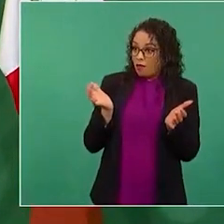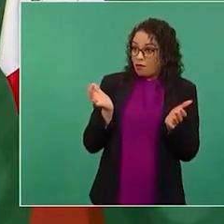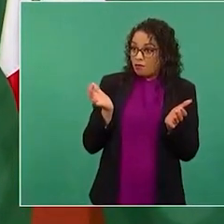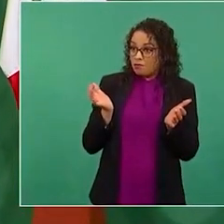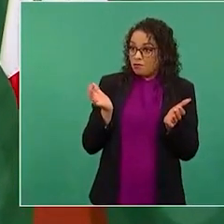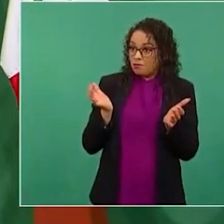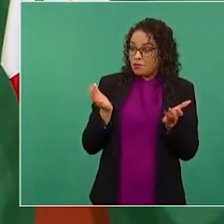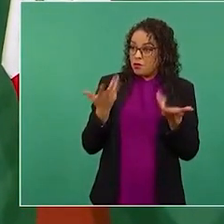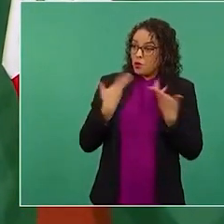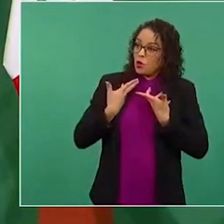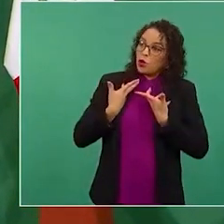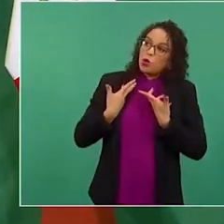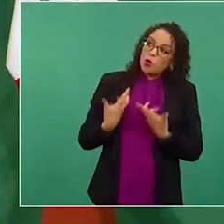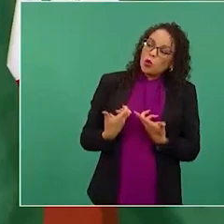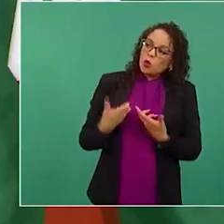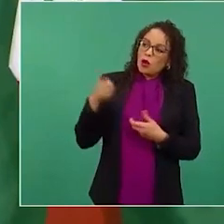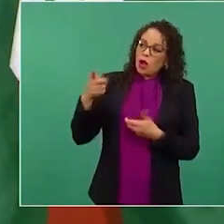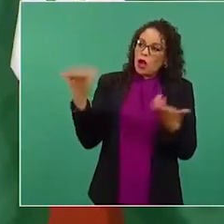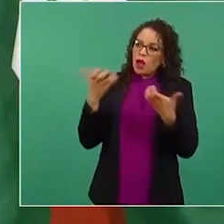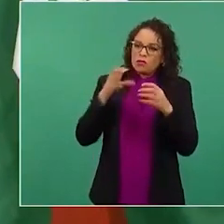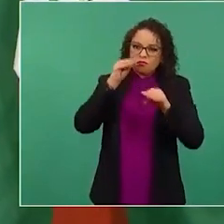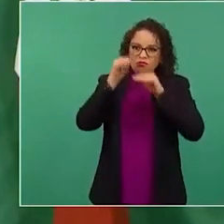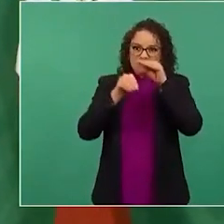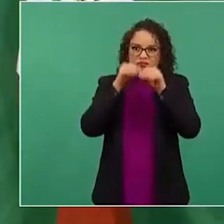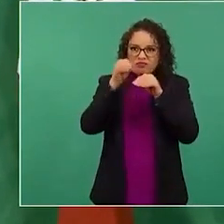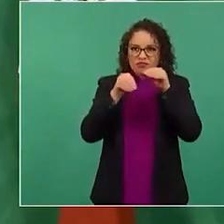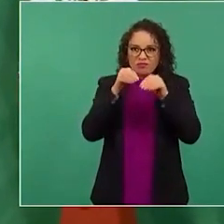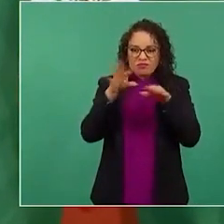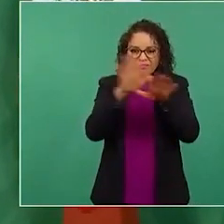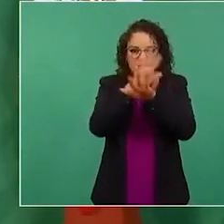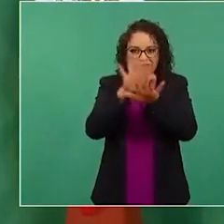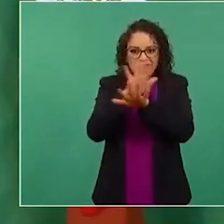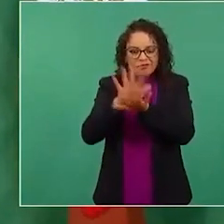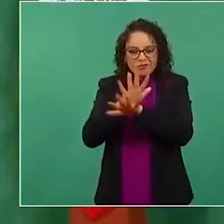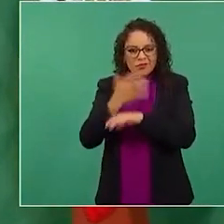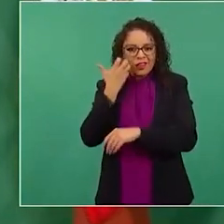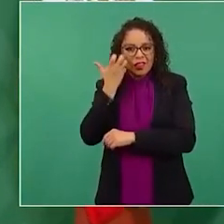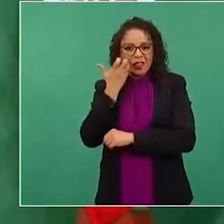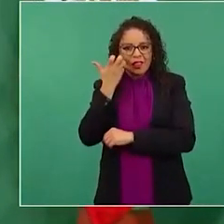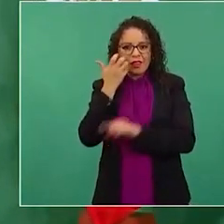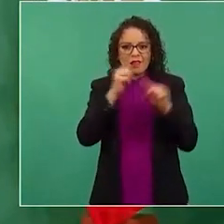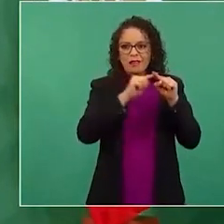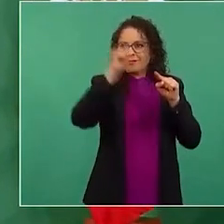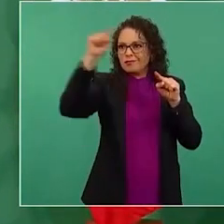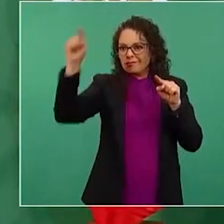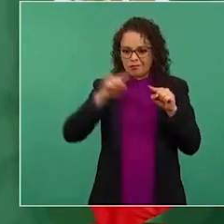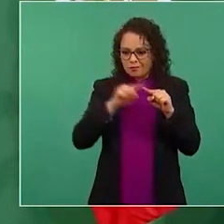Si se ha atrevido